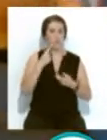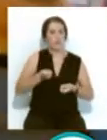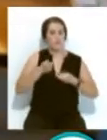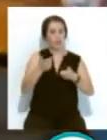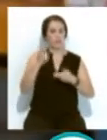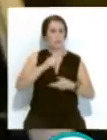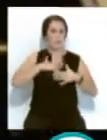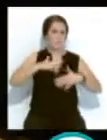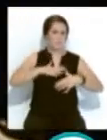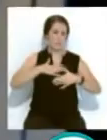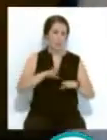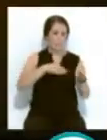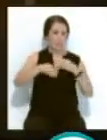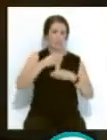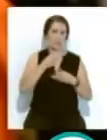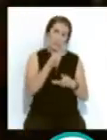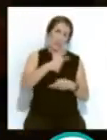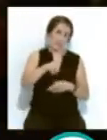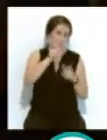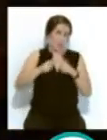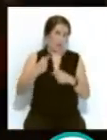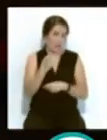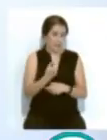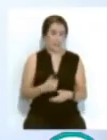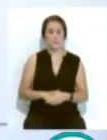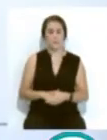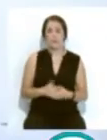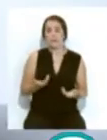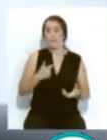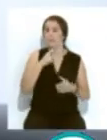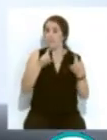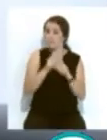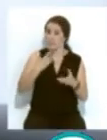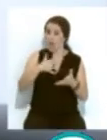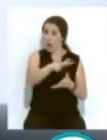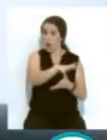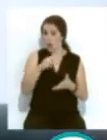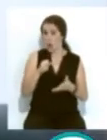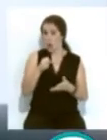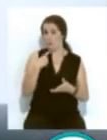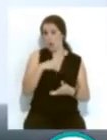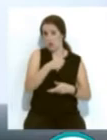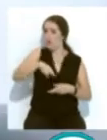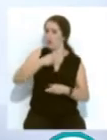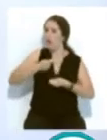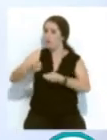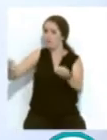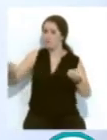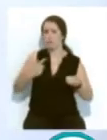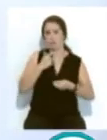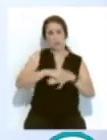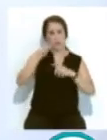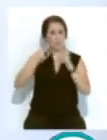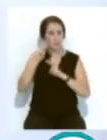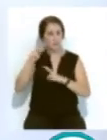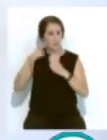distribuir las prendas y material entre aquellos que lo necesitan. Una vez que las entidades recojan, pues ellos hacen el reparto en sus visitas diarias a